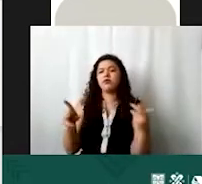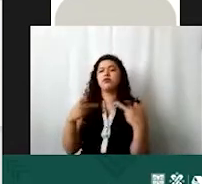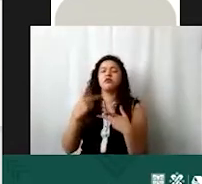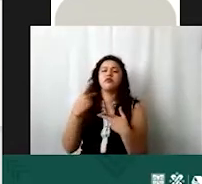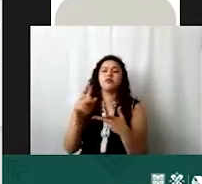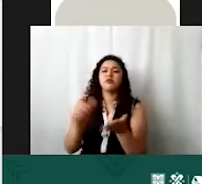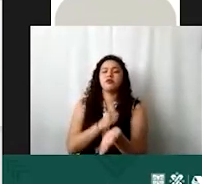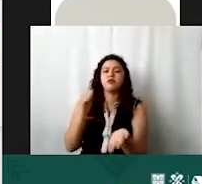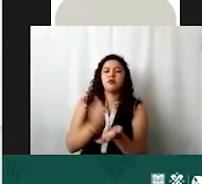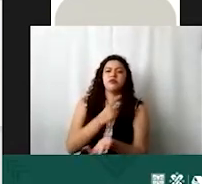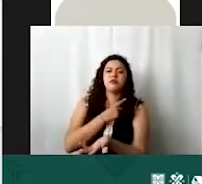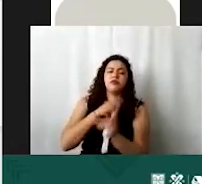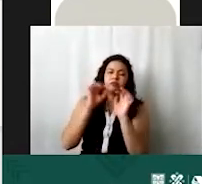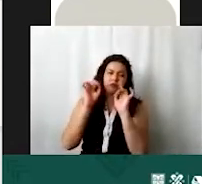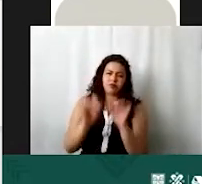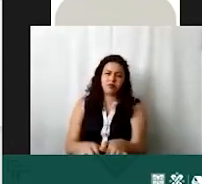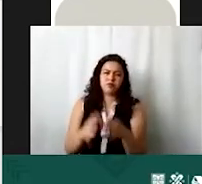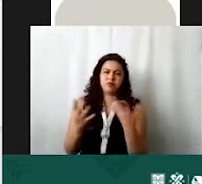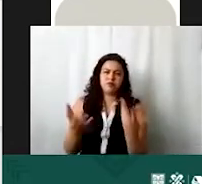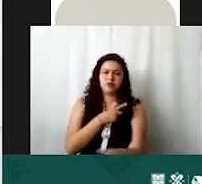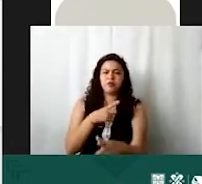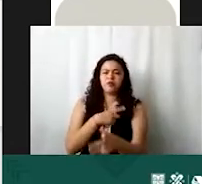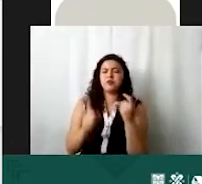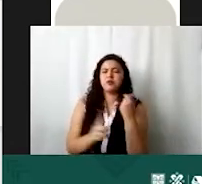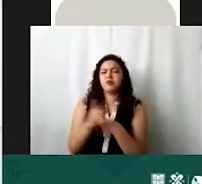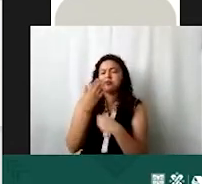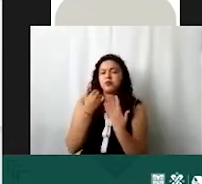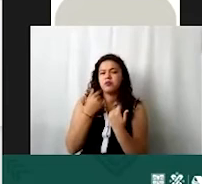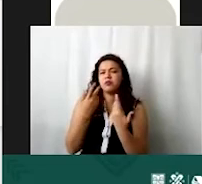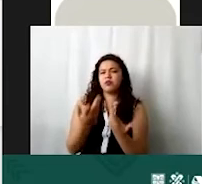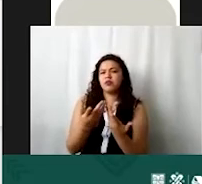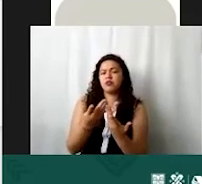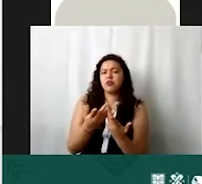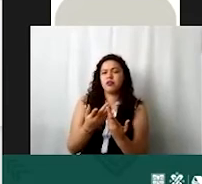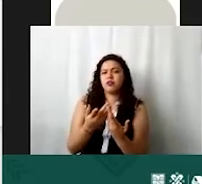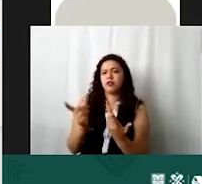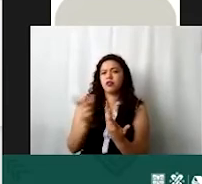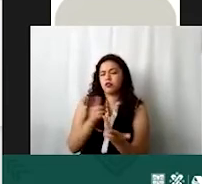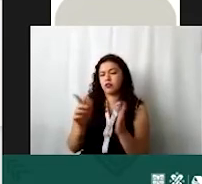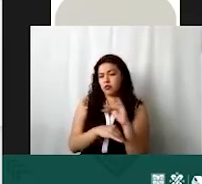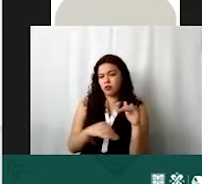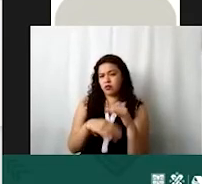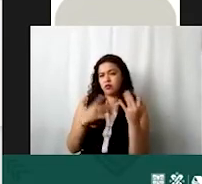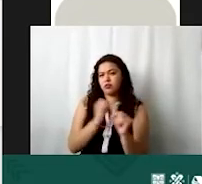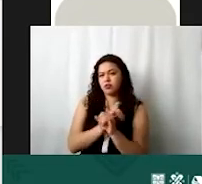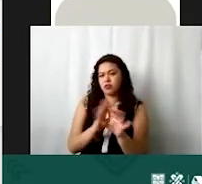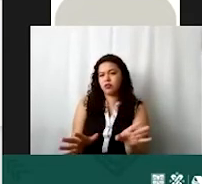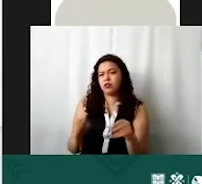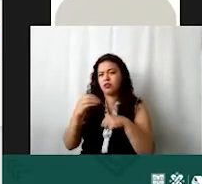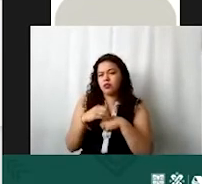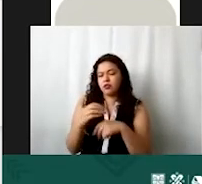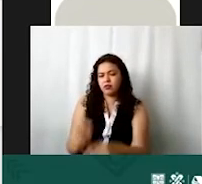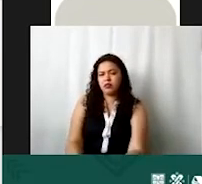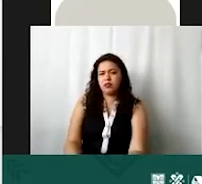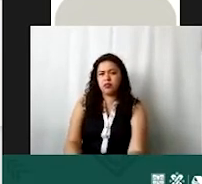acta su propia redacción y no hay problema siempre y cuando en esencia traiga toda esta parte aquí